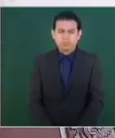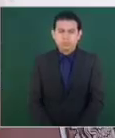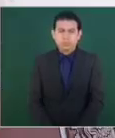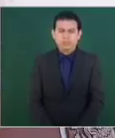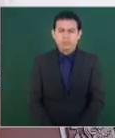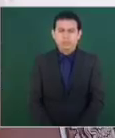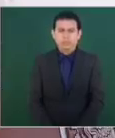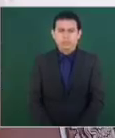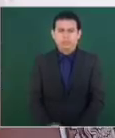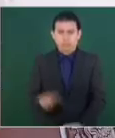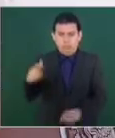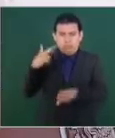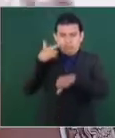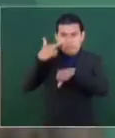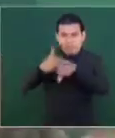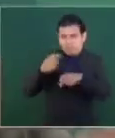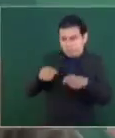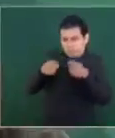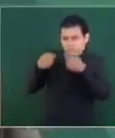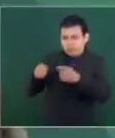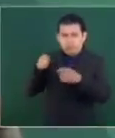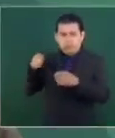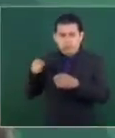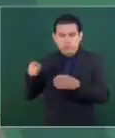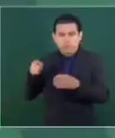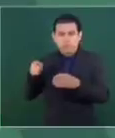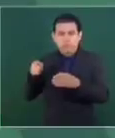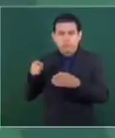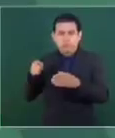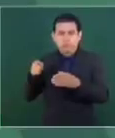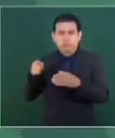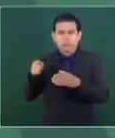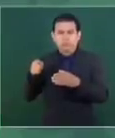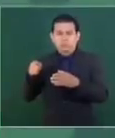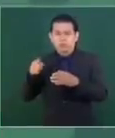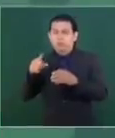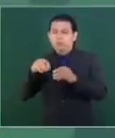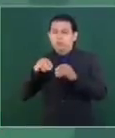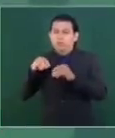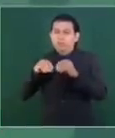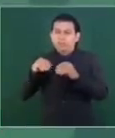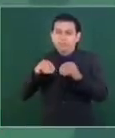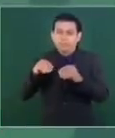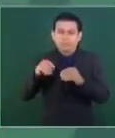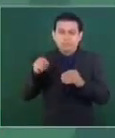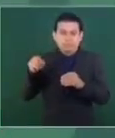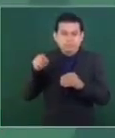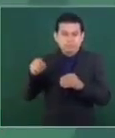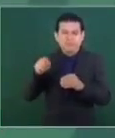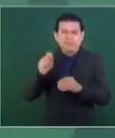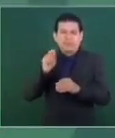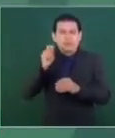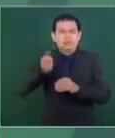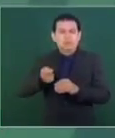todos en favor de la política neoliberal, callados,